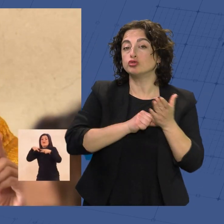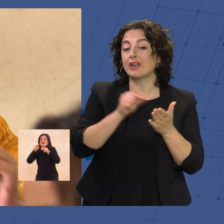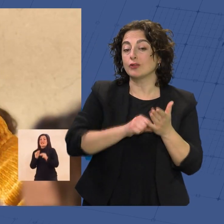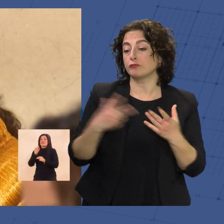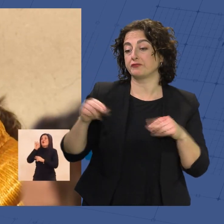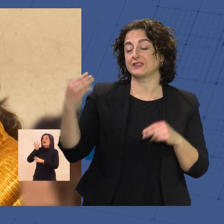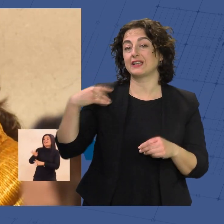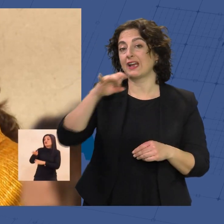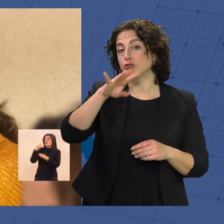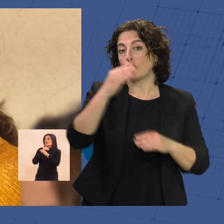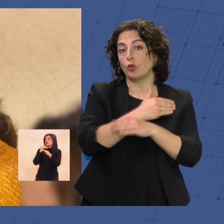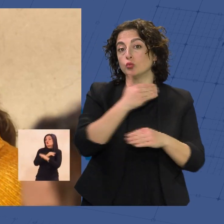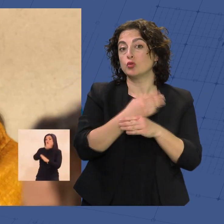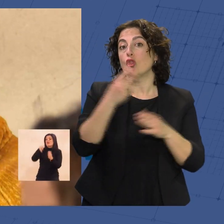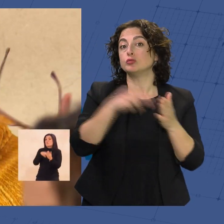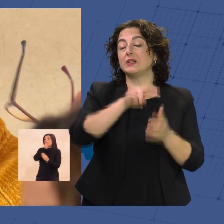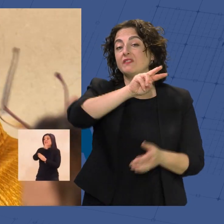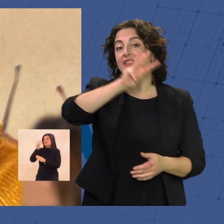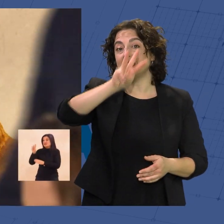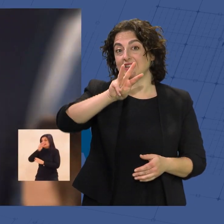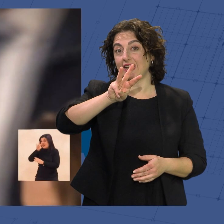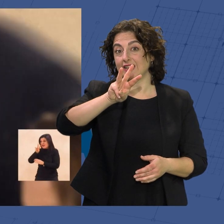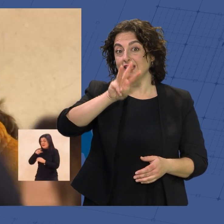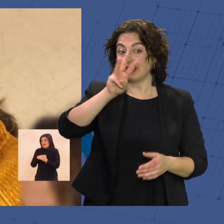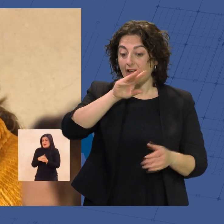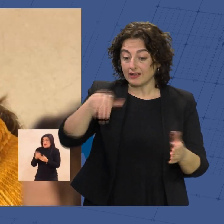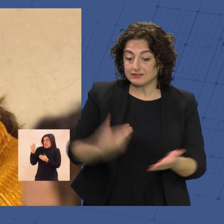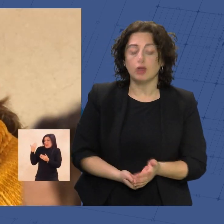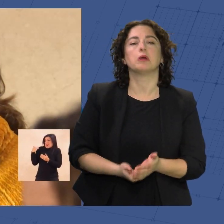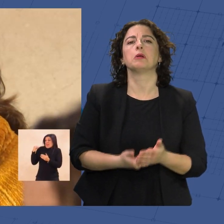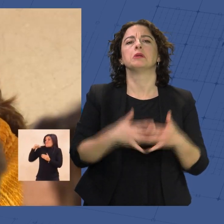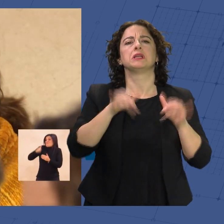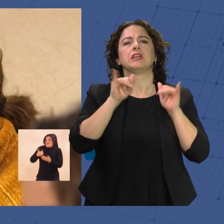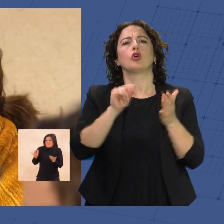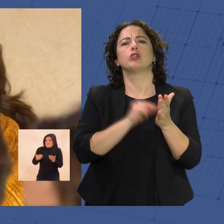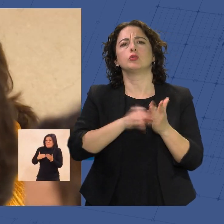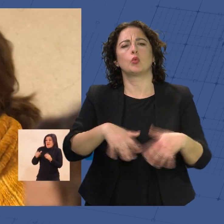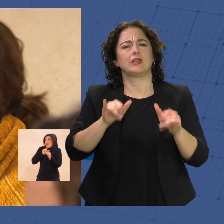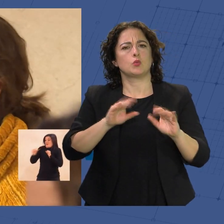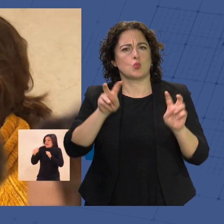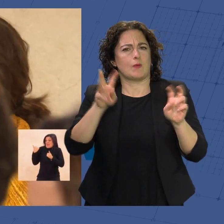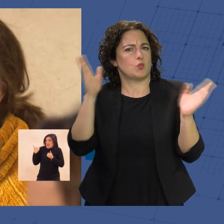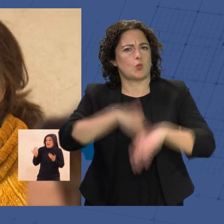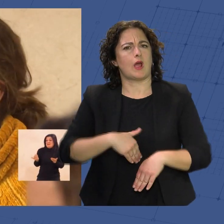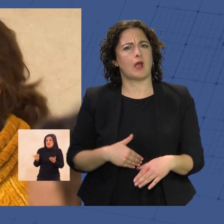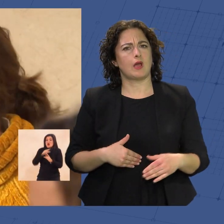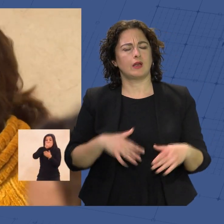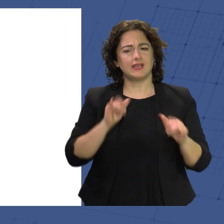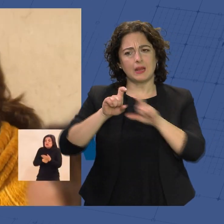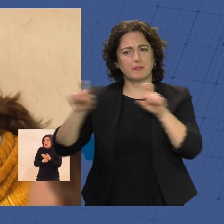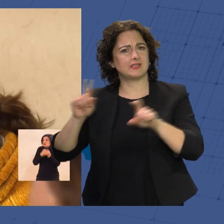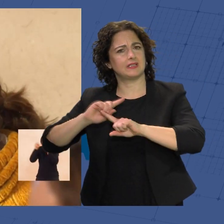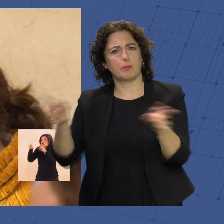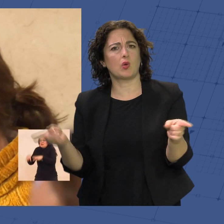14 de octubre de 2023. Desde entonces no hay ningún contrato firmado con este ayuntamiento ni con la empresa,